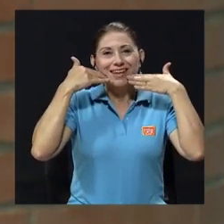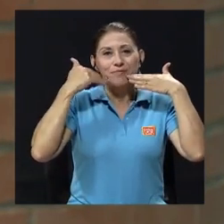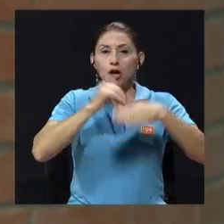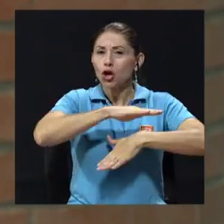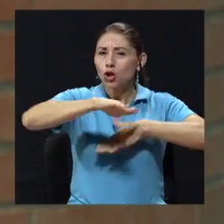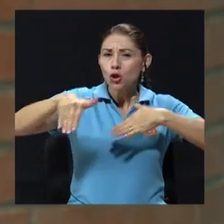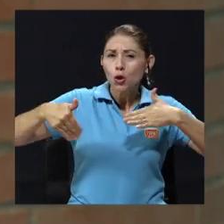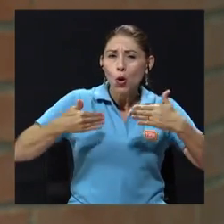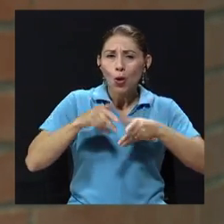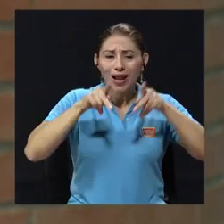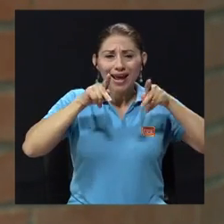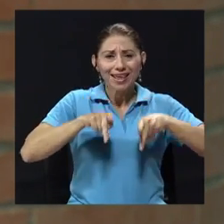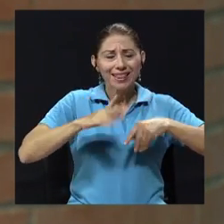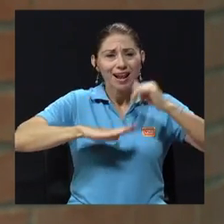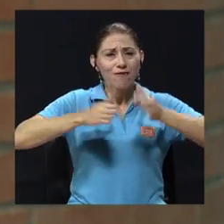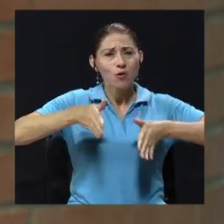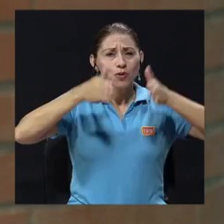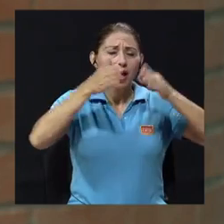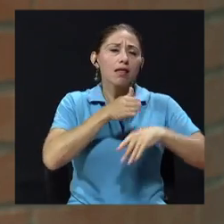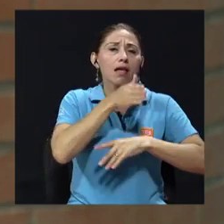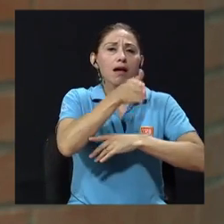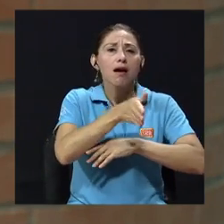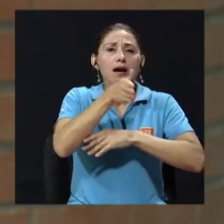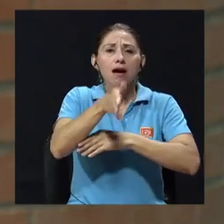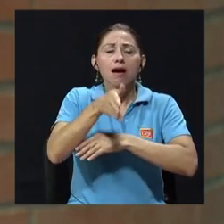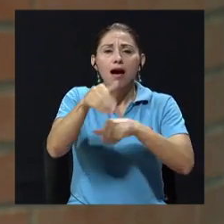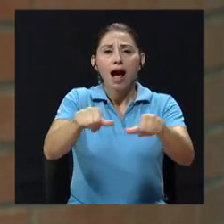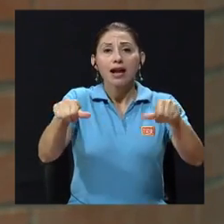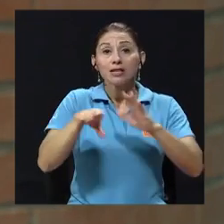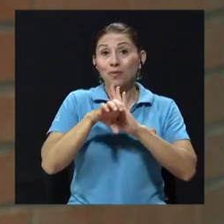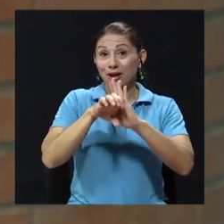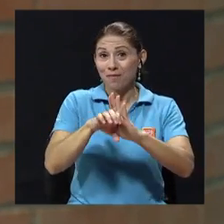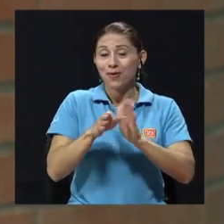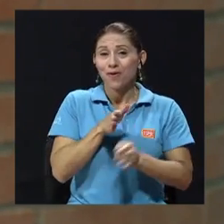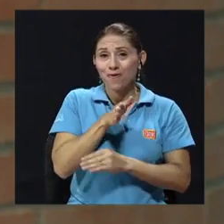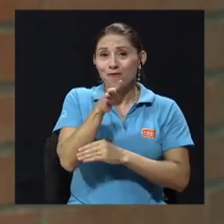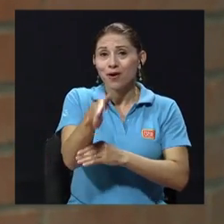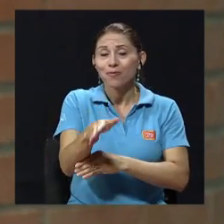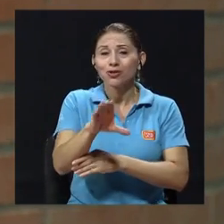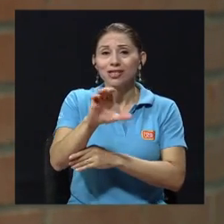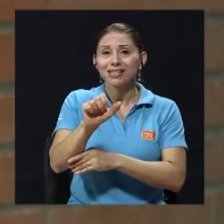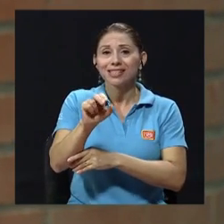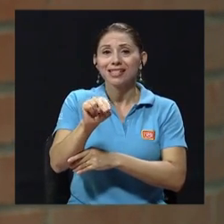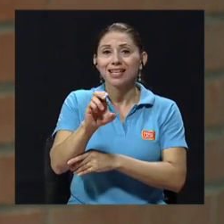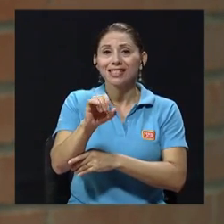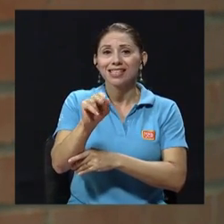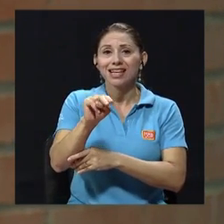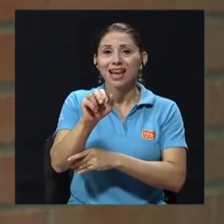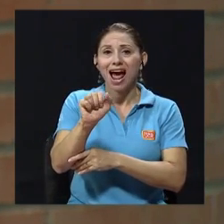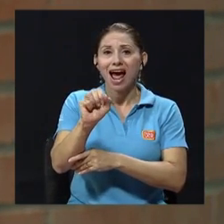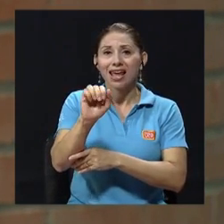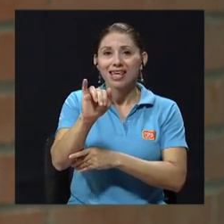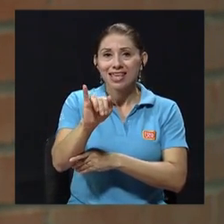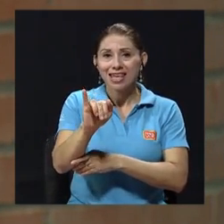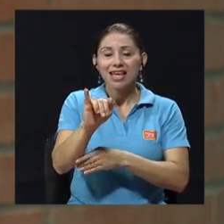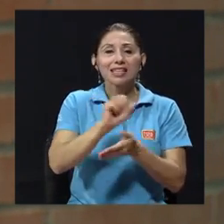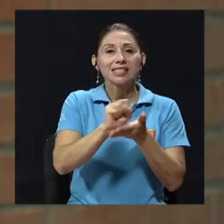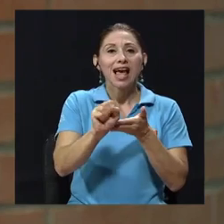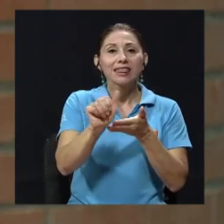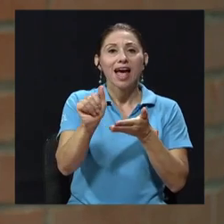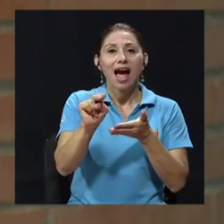distintas áreas. Por ejemplo, visitamos los encinais de Santana, Ciudad Colón, Escazú.